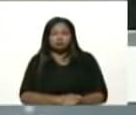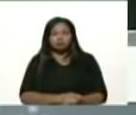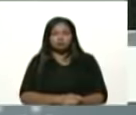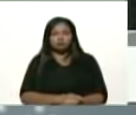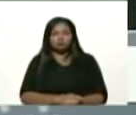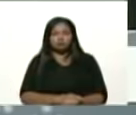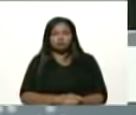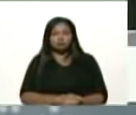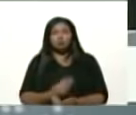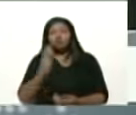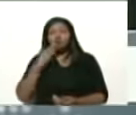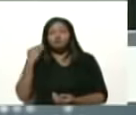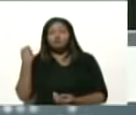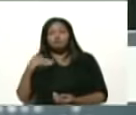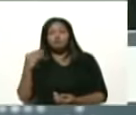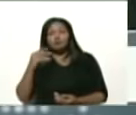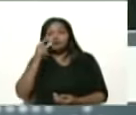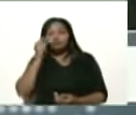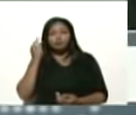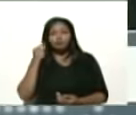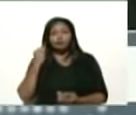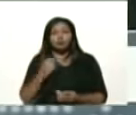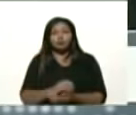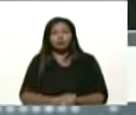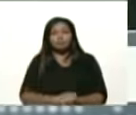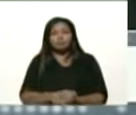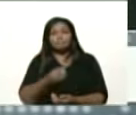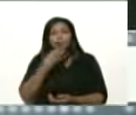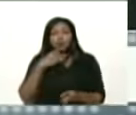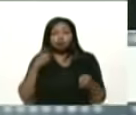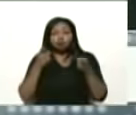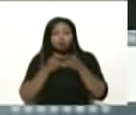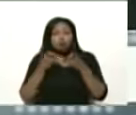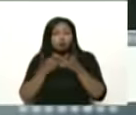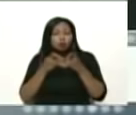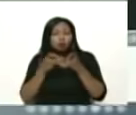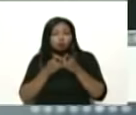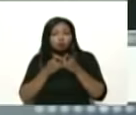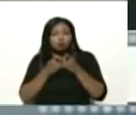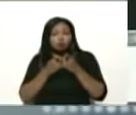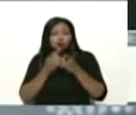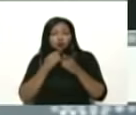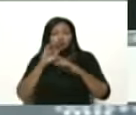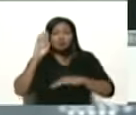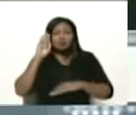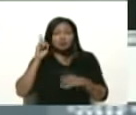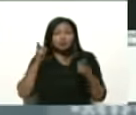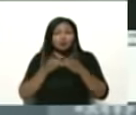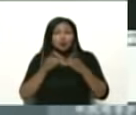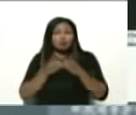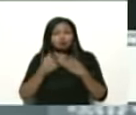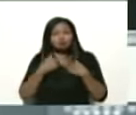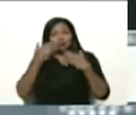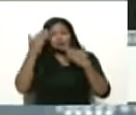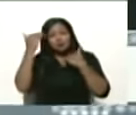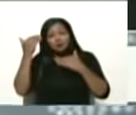muchachos y muchachas. Bueno, breve, he prometido ser breve en el saludo.